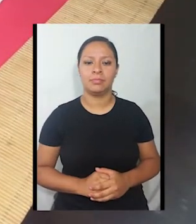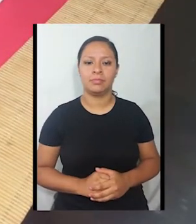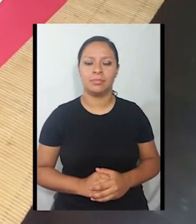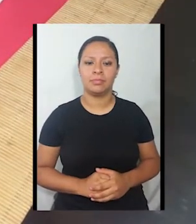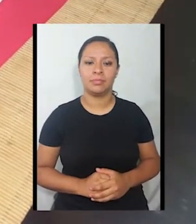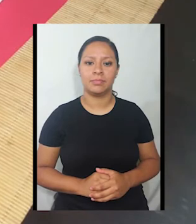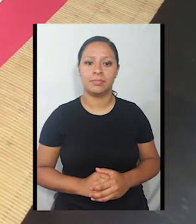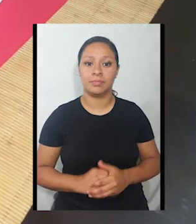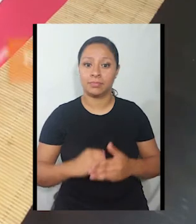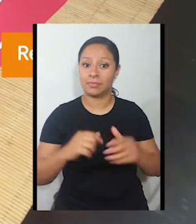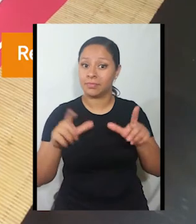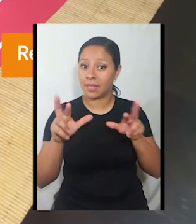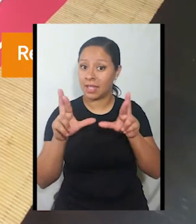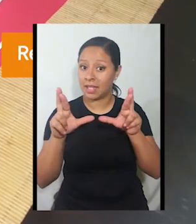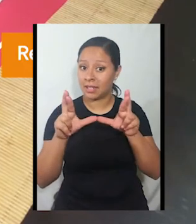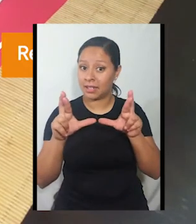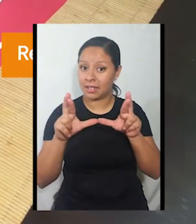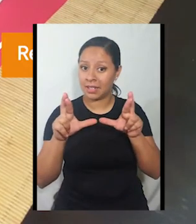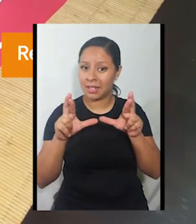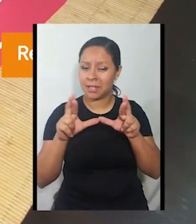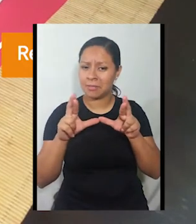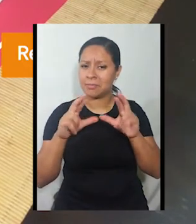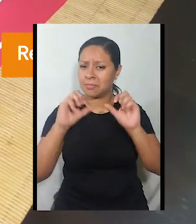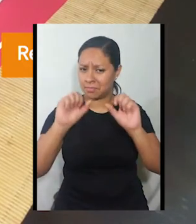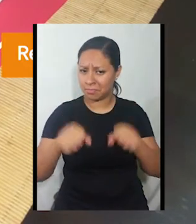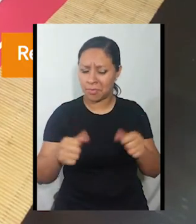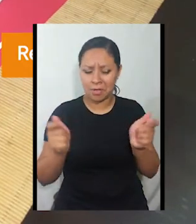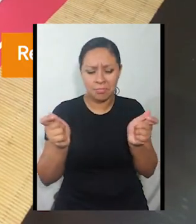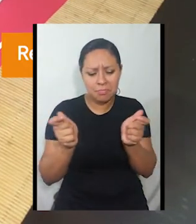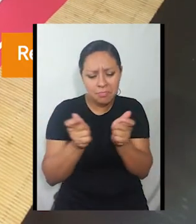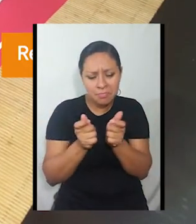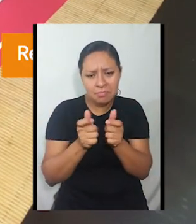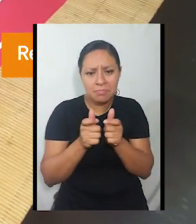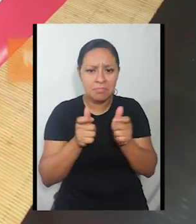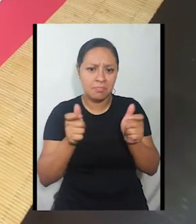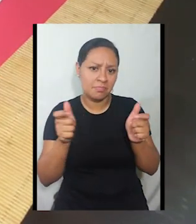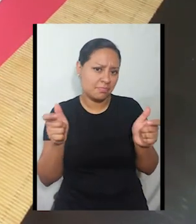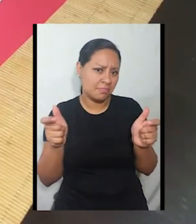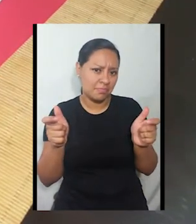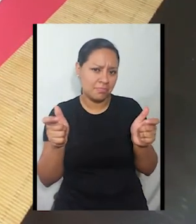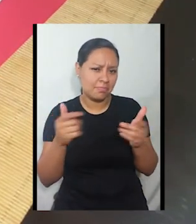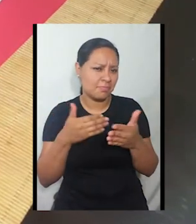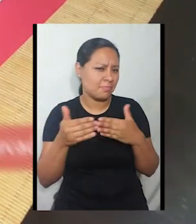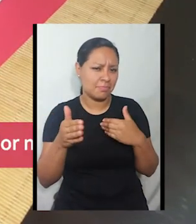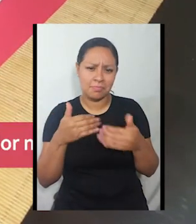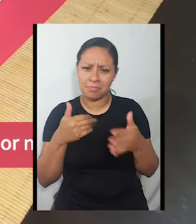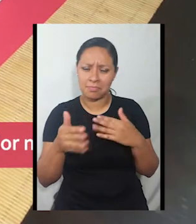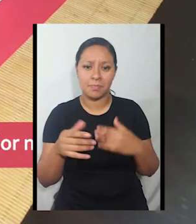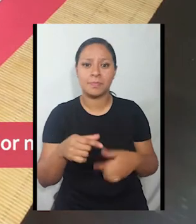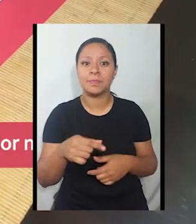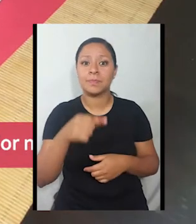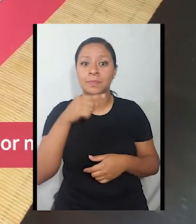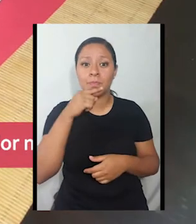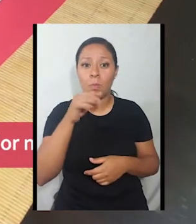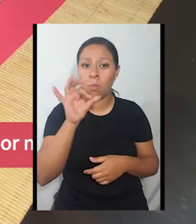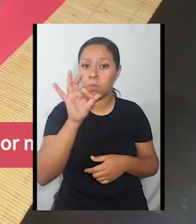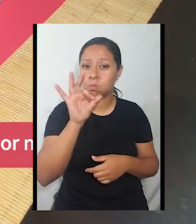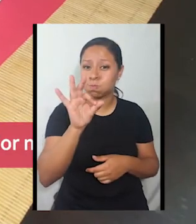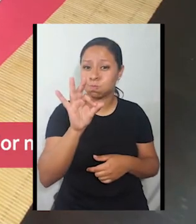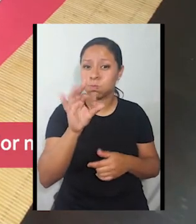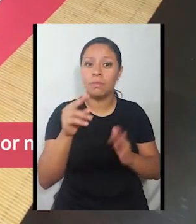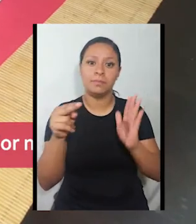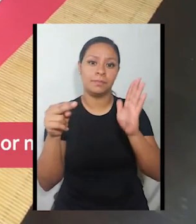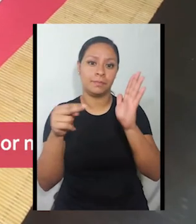Número dos, una regla. Puede ser de cualquier tamaño, cualquier tamaño que ustedes tengan en casa. Un marcador negro.